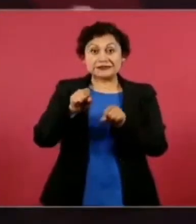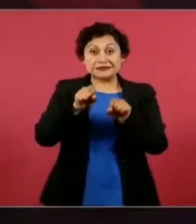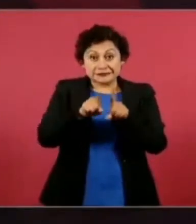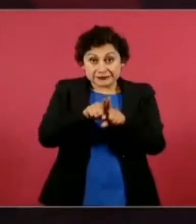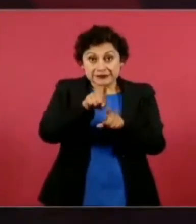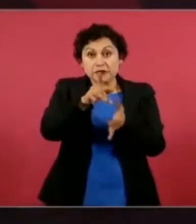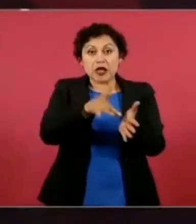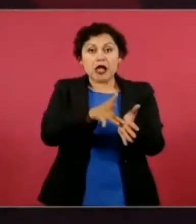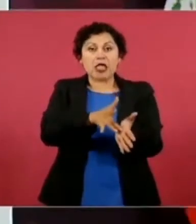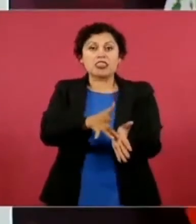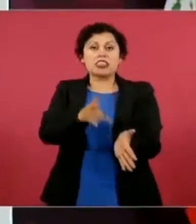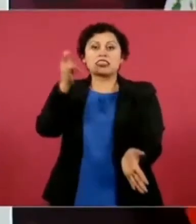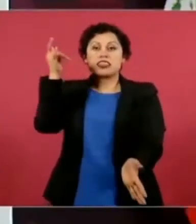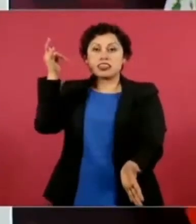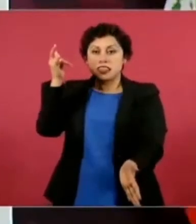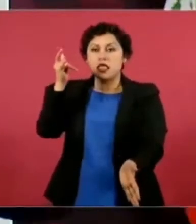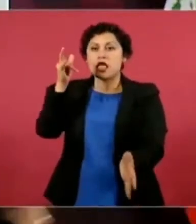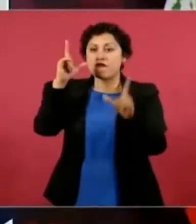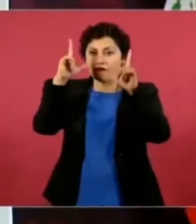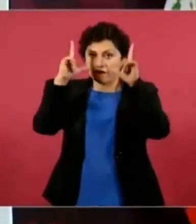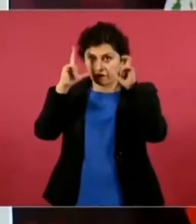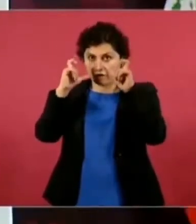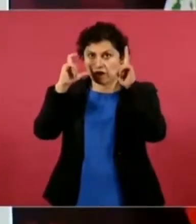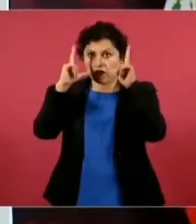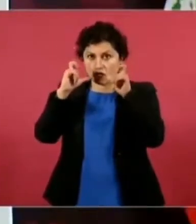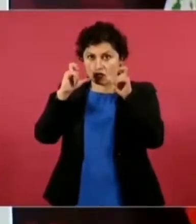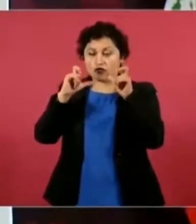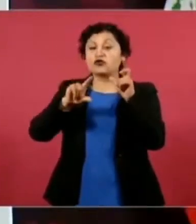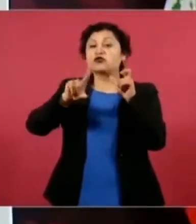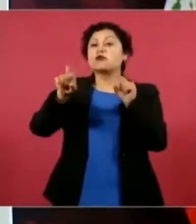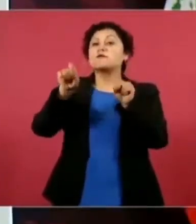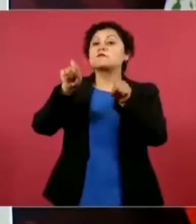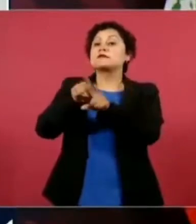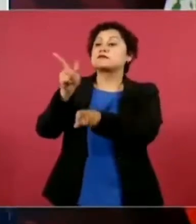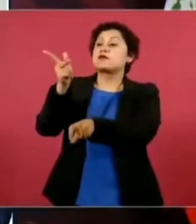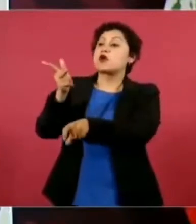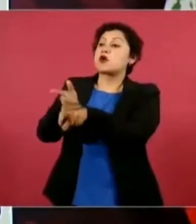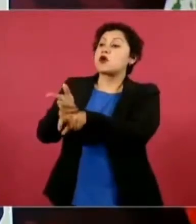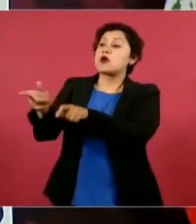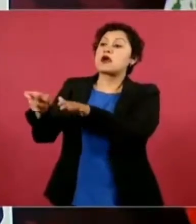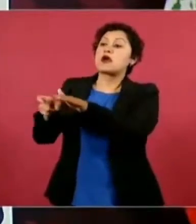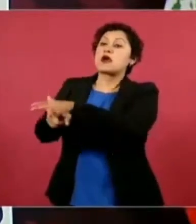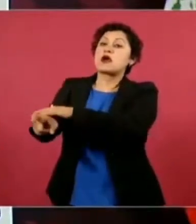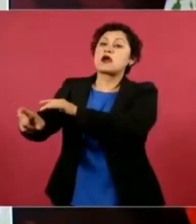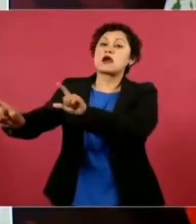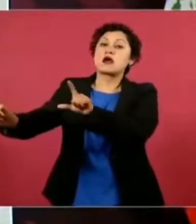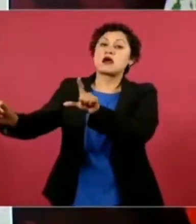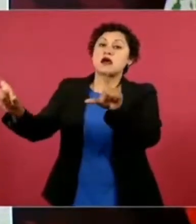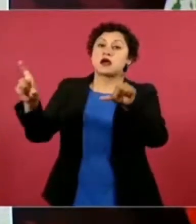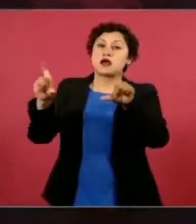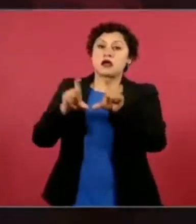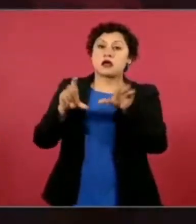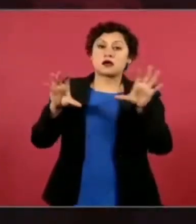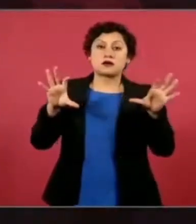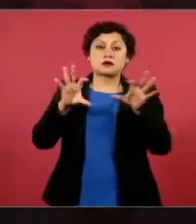las fotos donde le están dando el dinero y una campaña